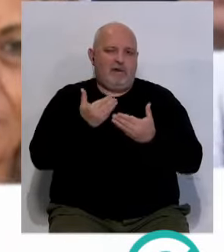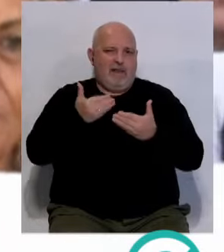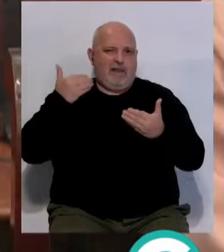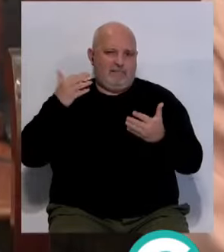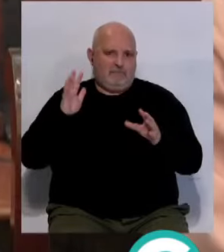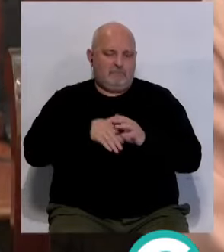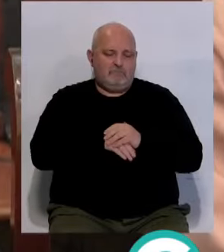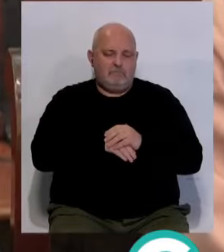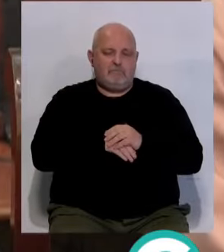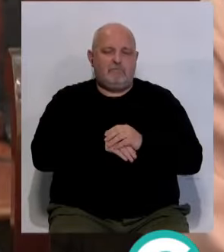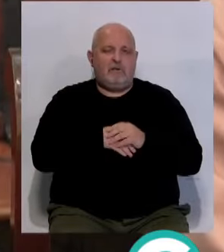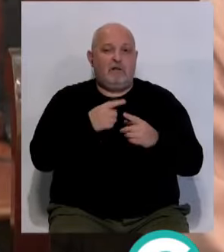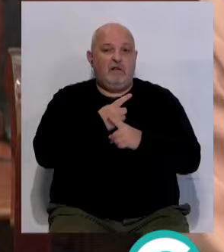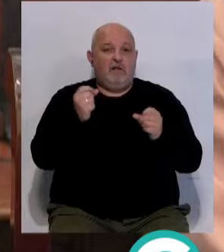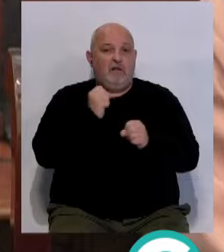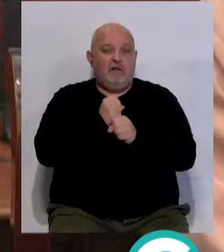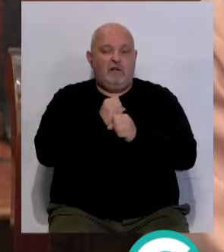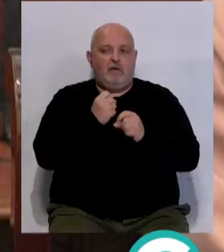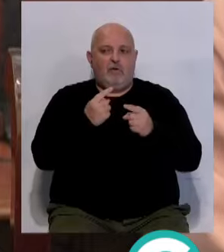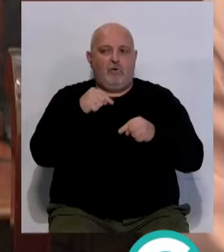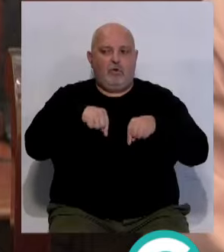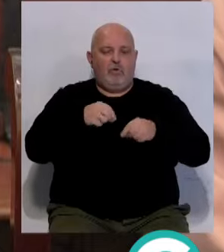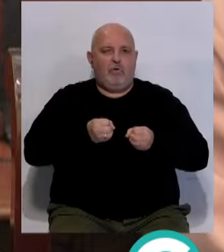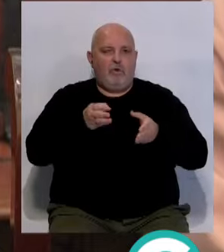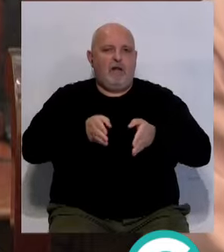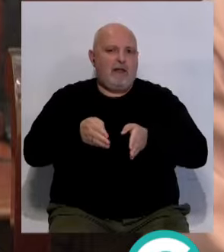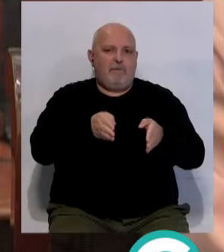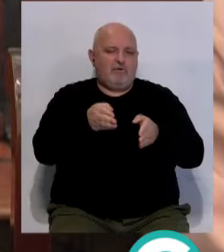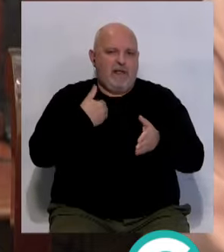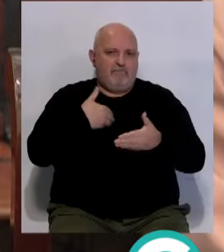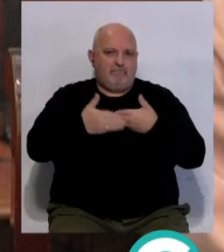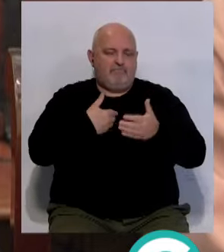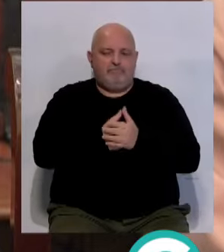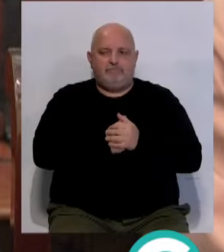voy a decirle a los trabajadores algunos caminos que vamos a andar.